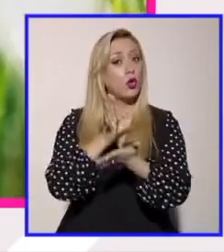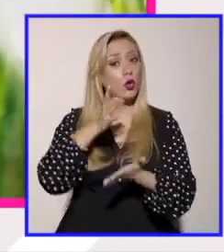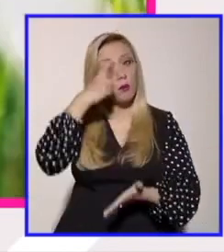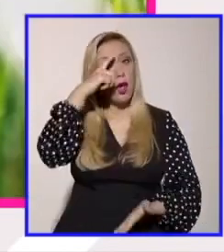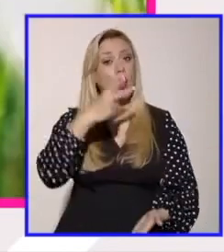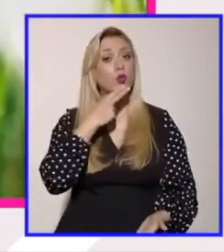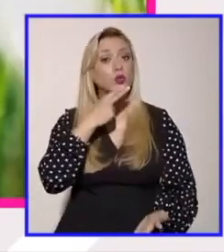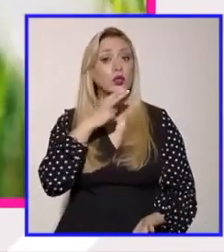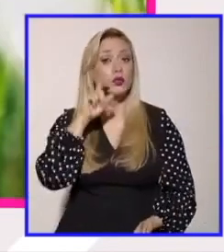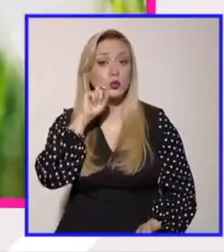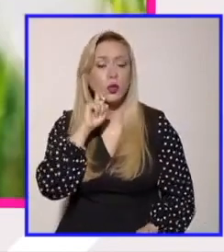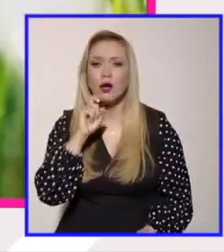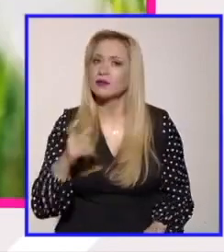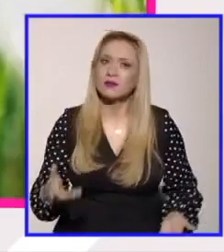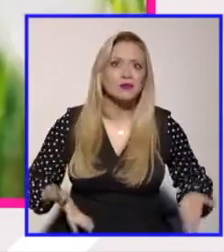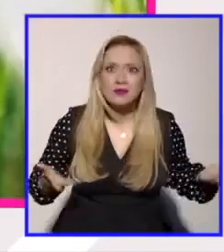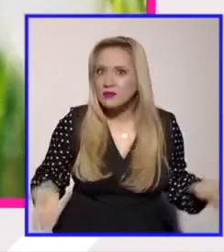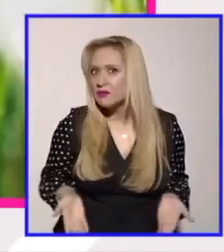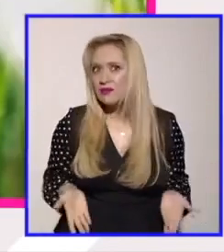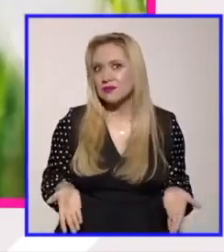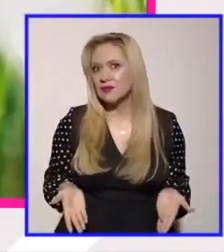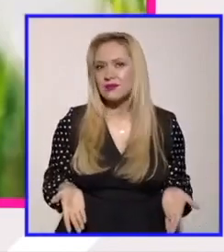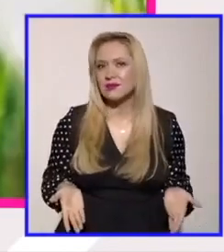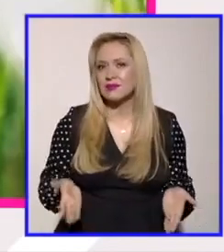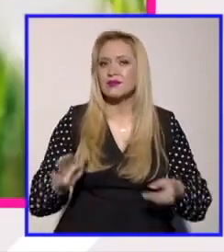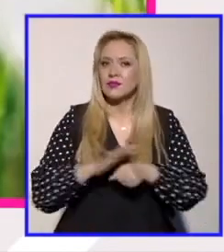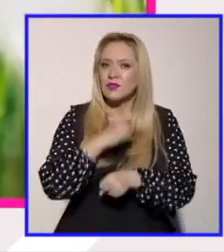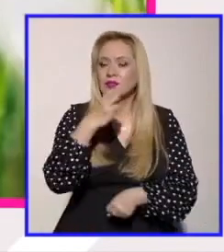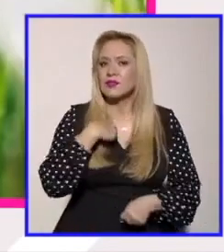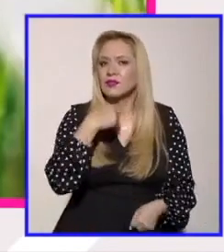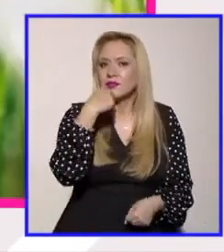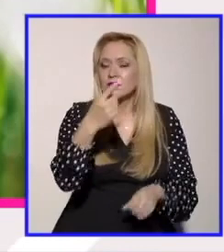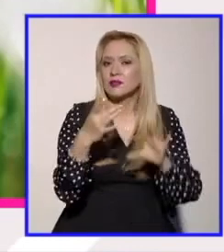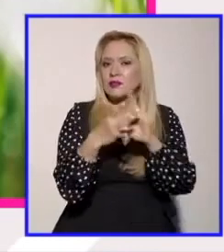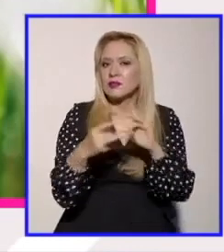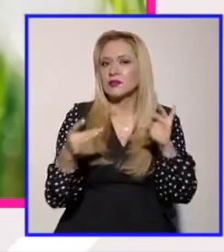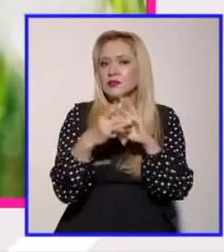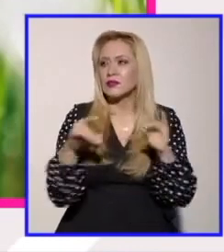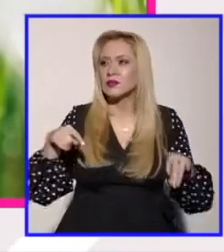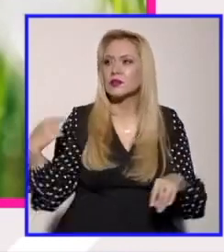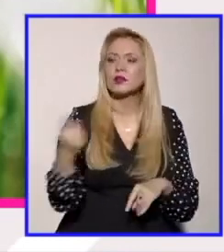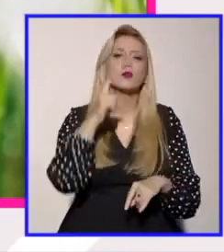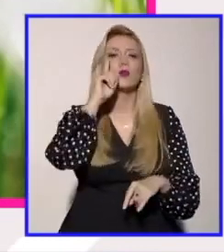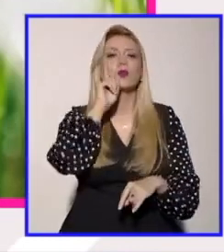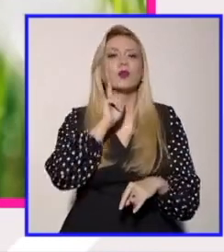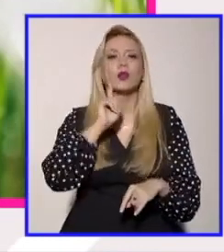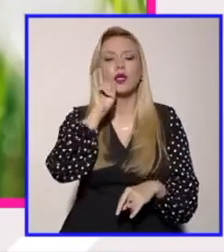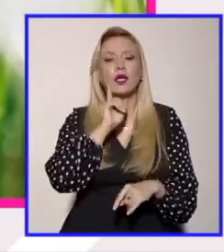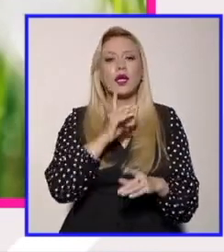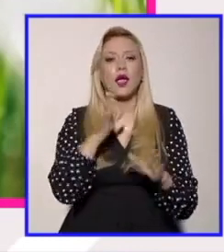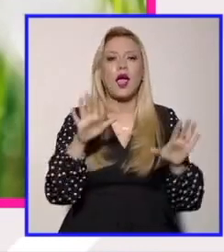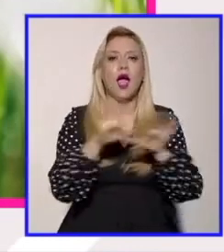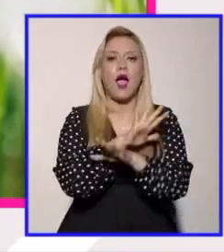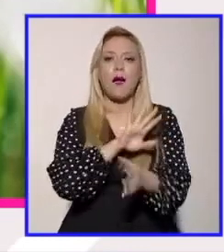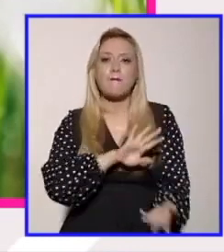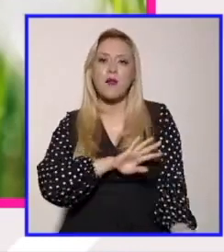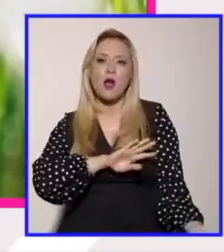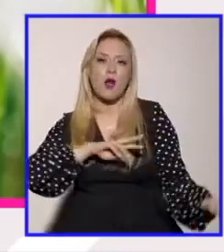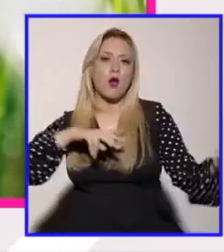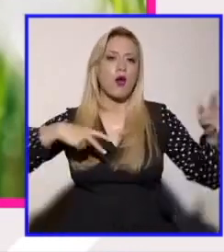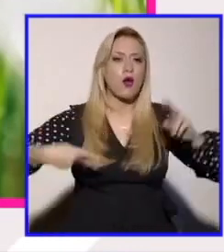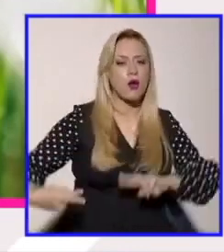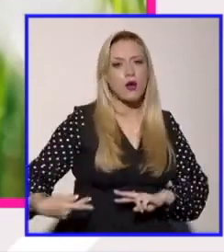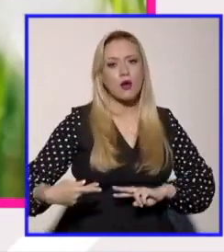y este es un tipo de violencia que compartimos con las mujeres cisgénero en ese sentido para no alargarme mucho